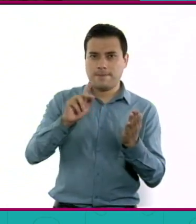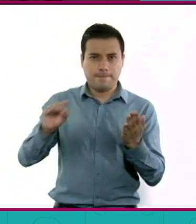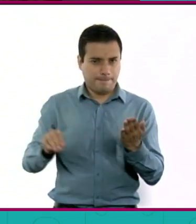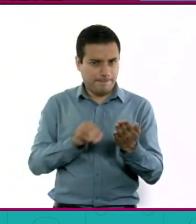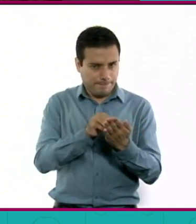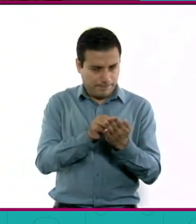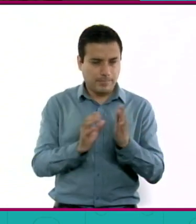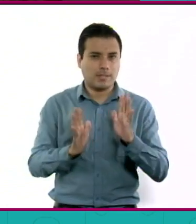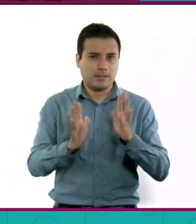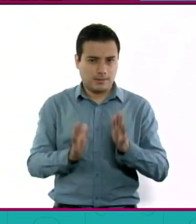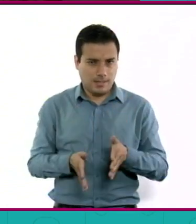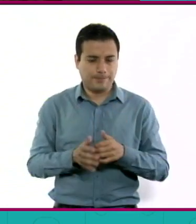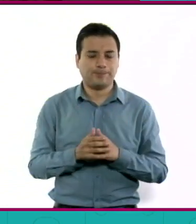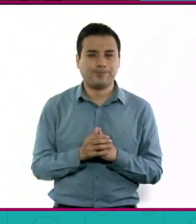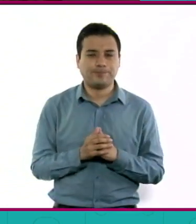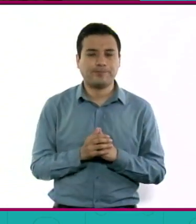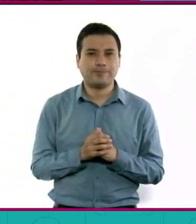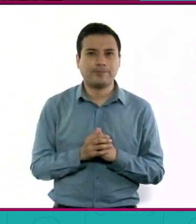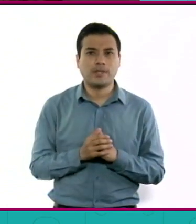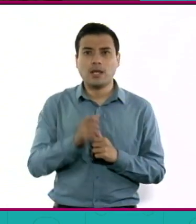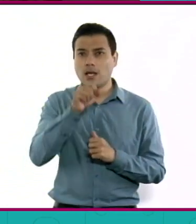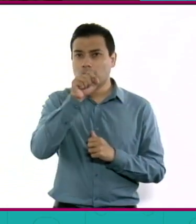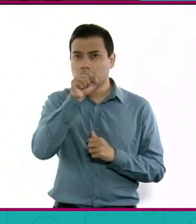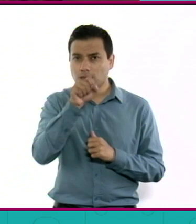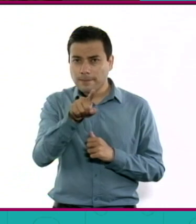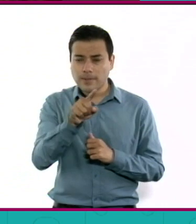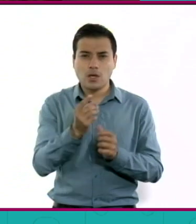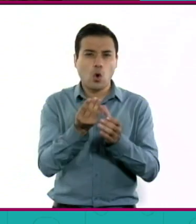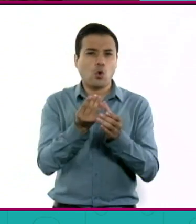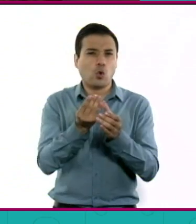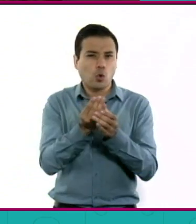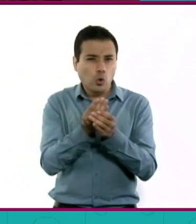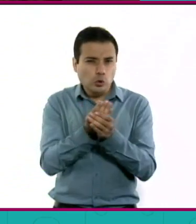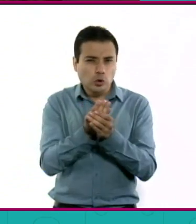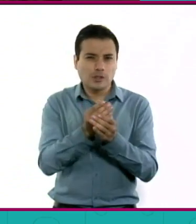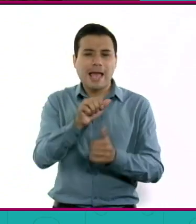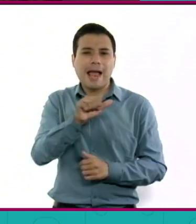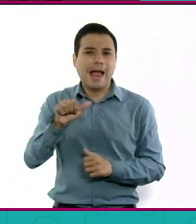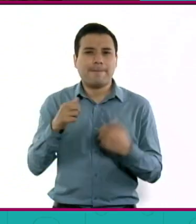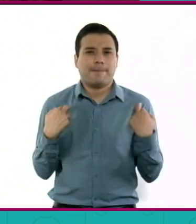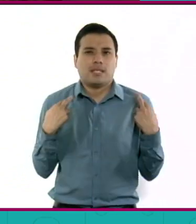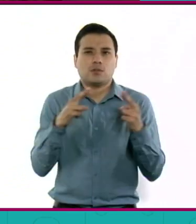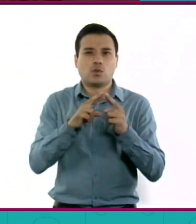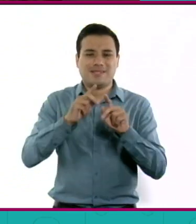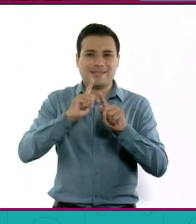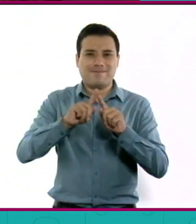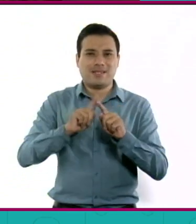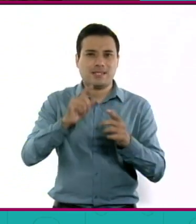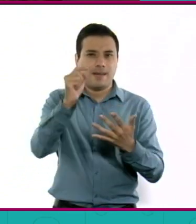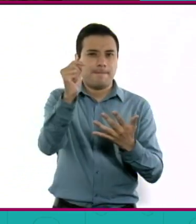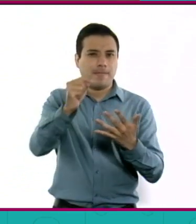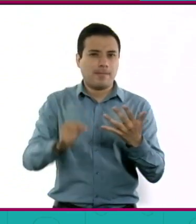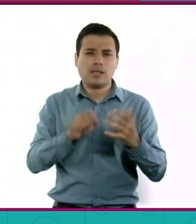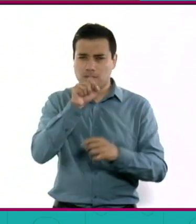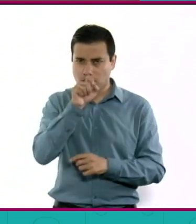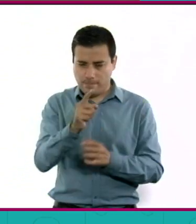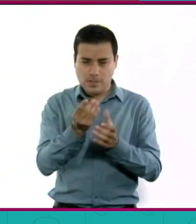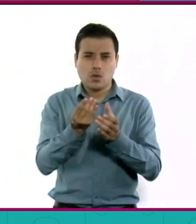está también en los diferentes cursos que se dan, se le dan a los maestros pero también se le dan a los alumnos